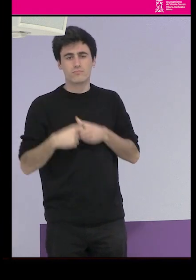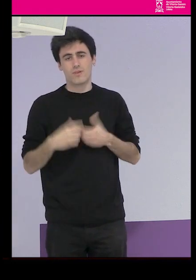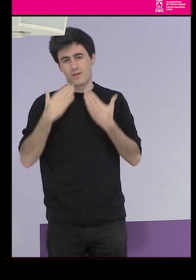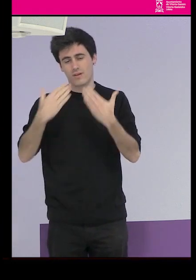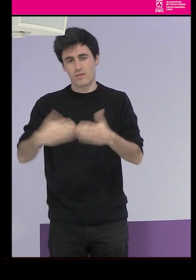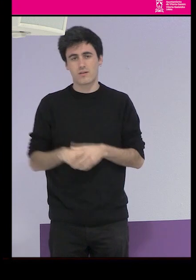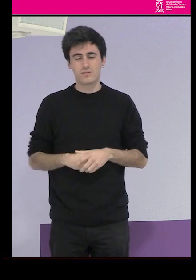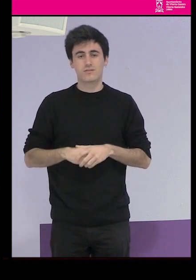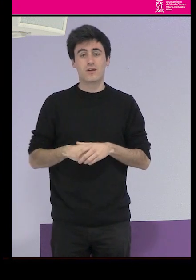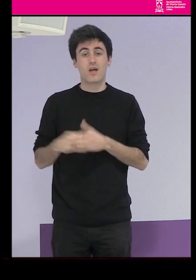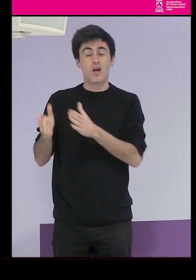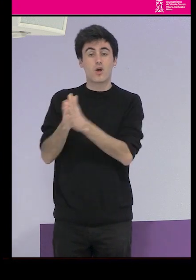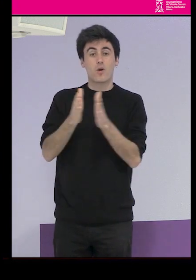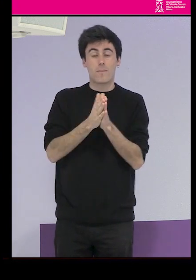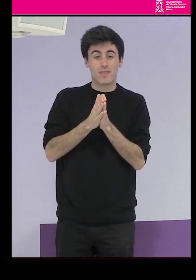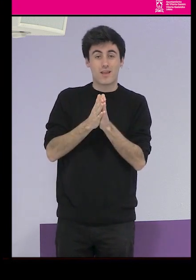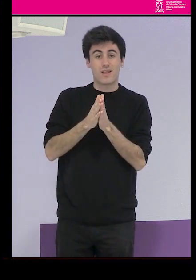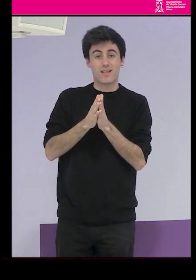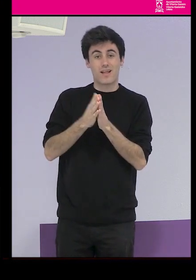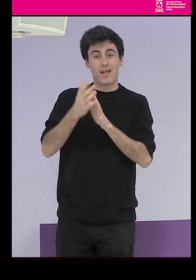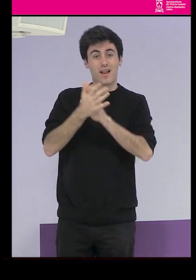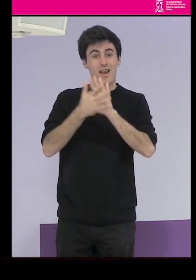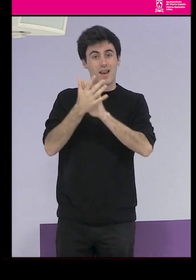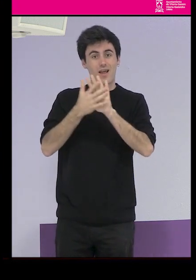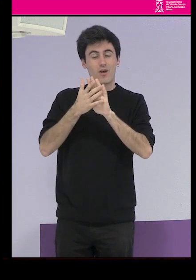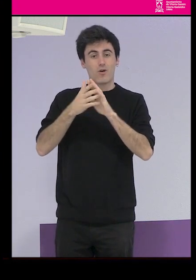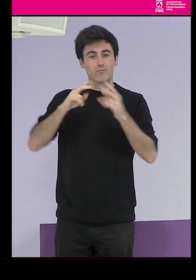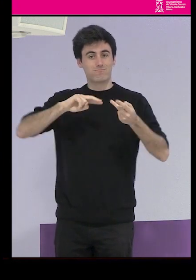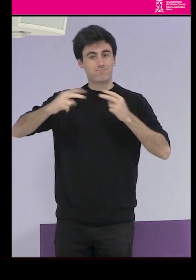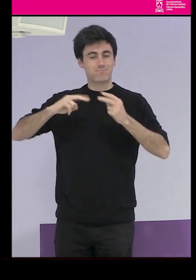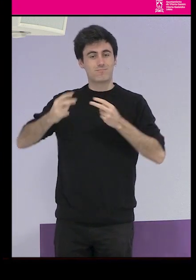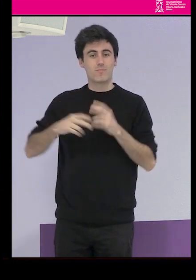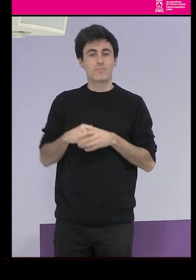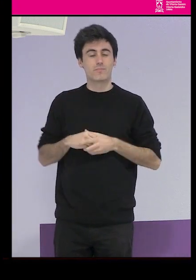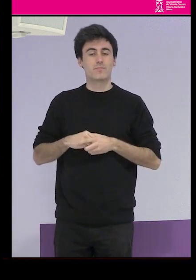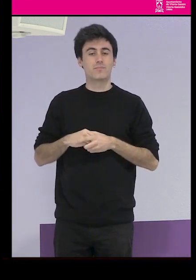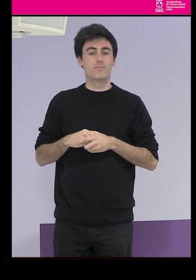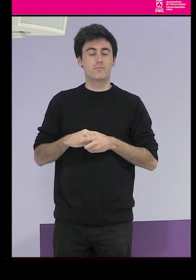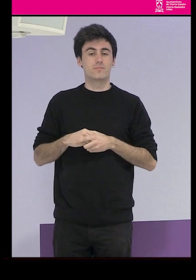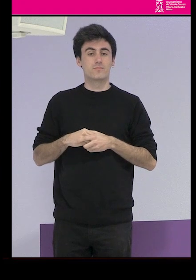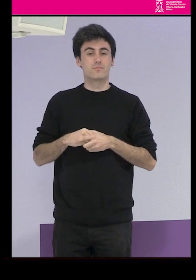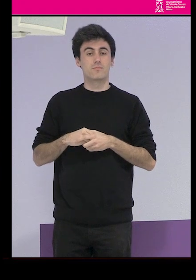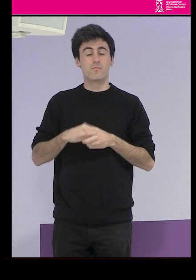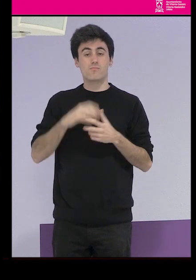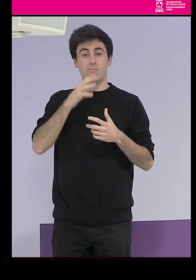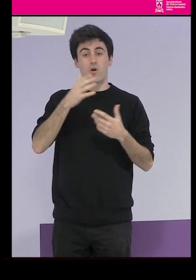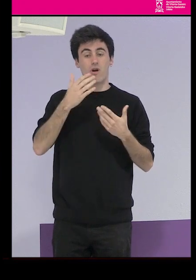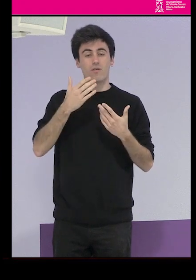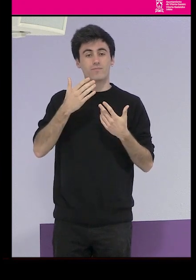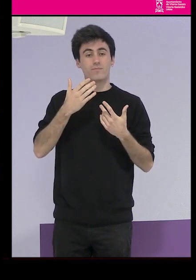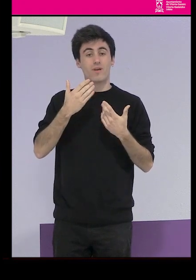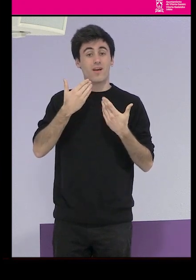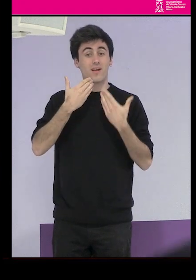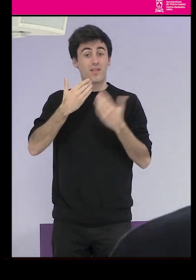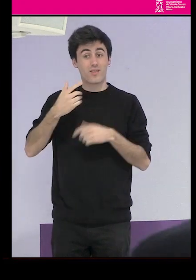a nuestras compañeras de lenguaje de signos que nos van a ayudar a hacer más fácil